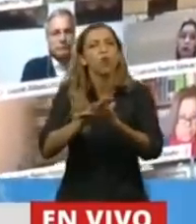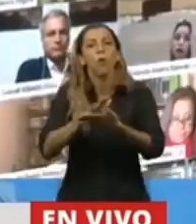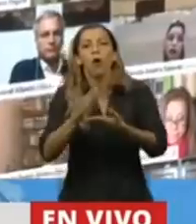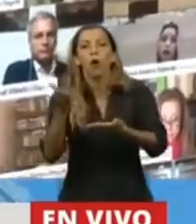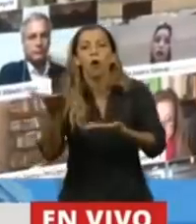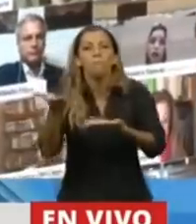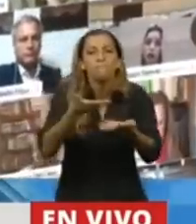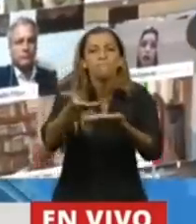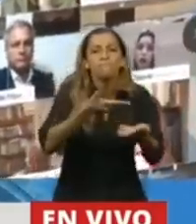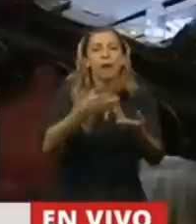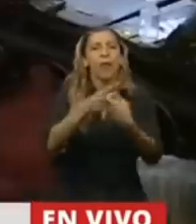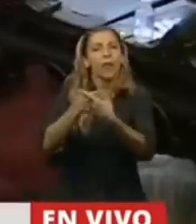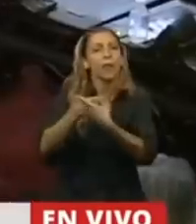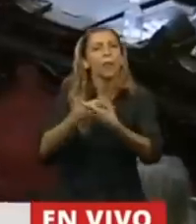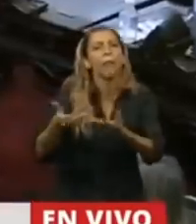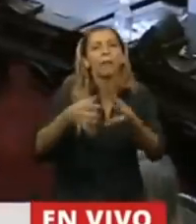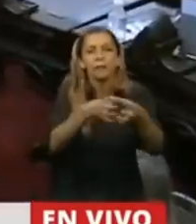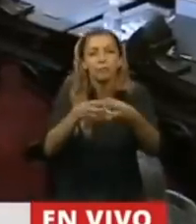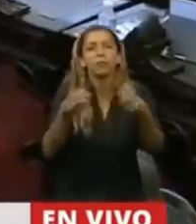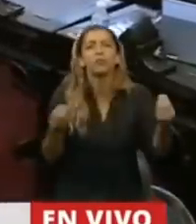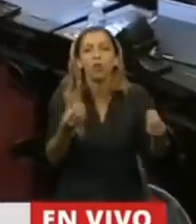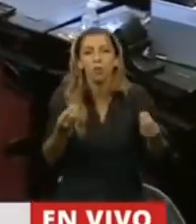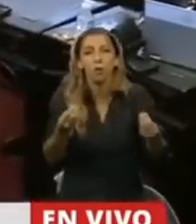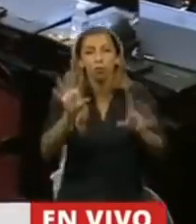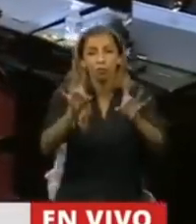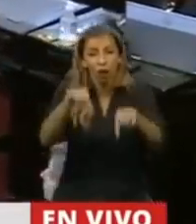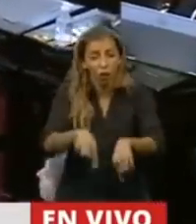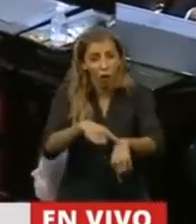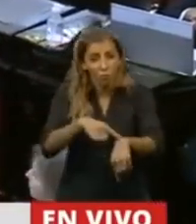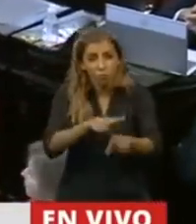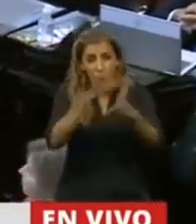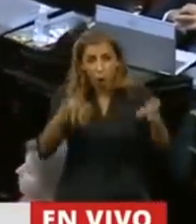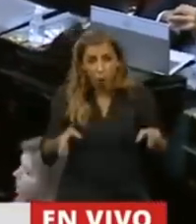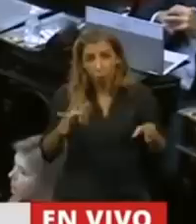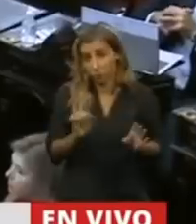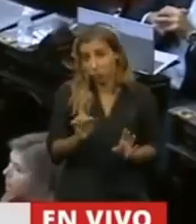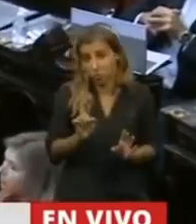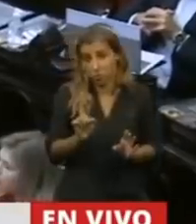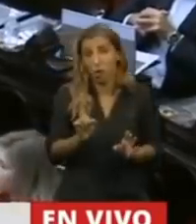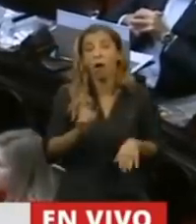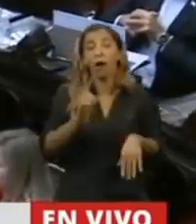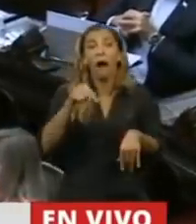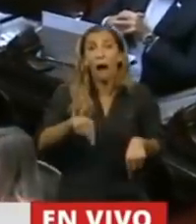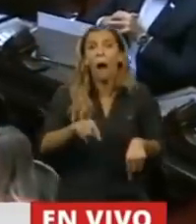no sólo esta coyuntura que nos toca atravesar, sino sobre lo que sobrevendrá a esta coyuntura.